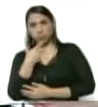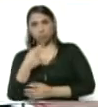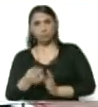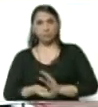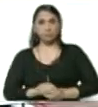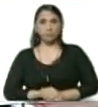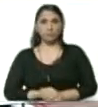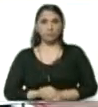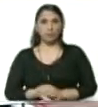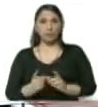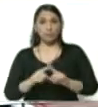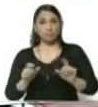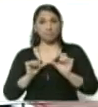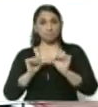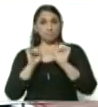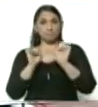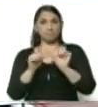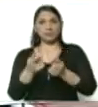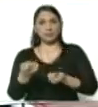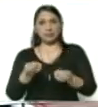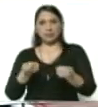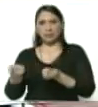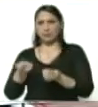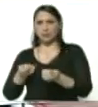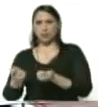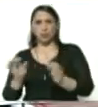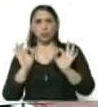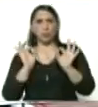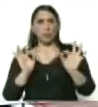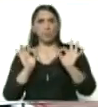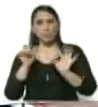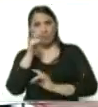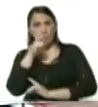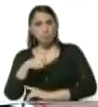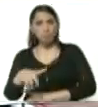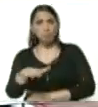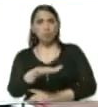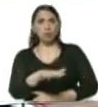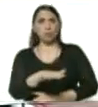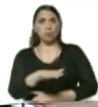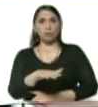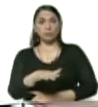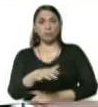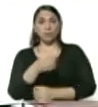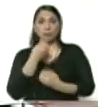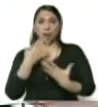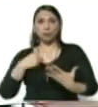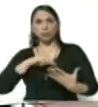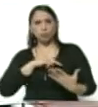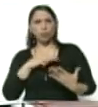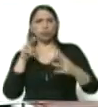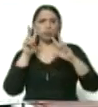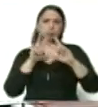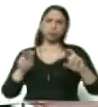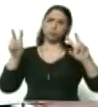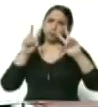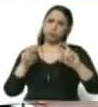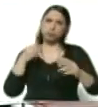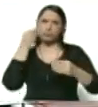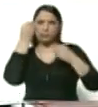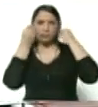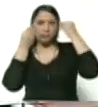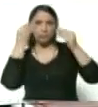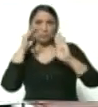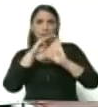para mantener los servicios esenciales de la población. Así que, bueno, estamos analizando ya todas estas